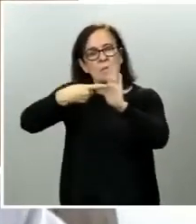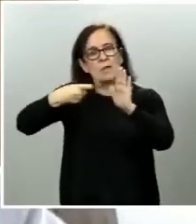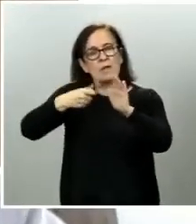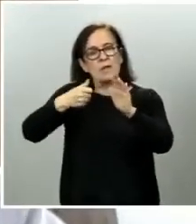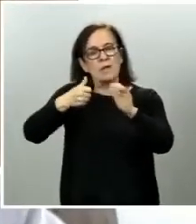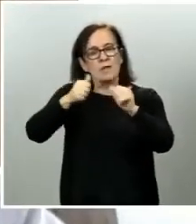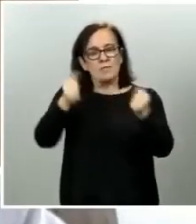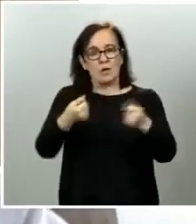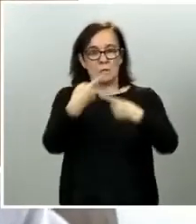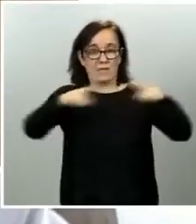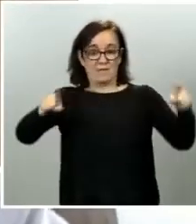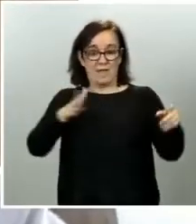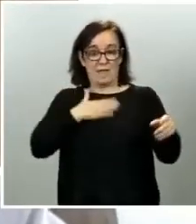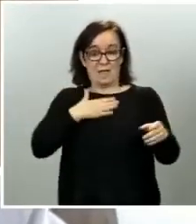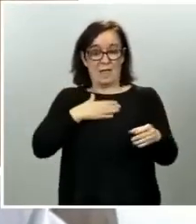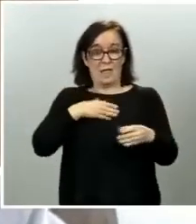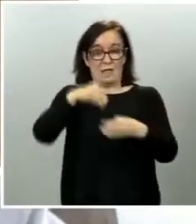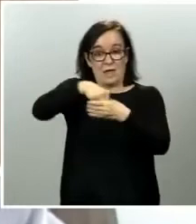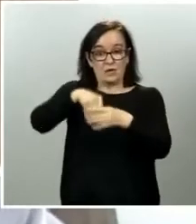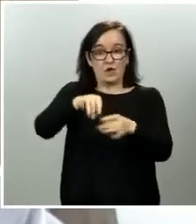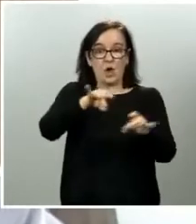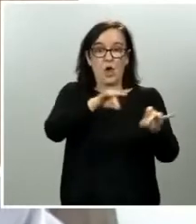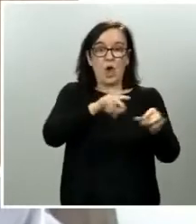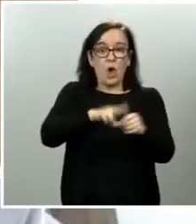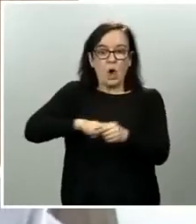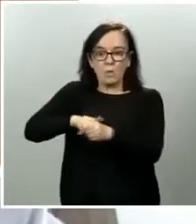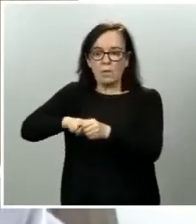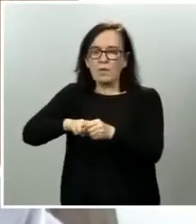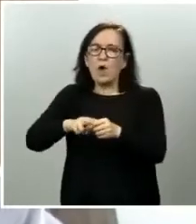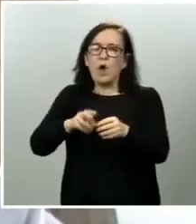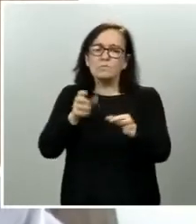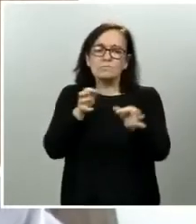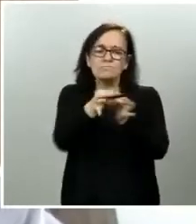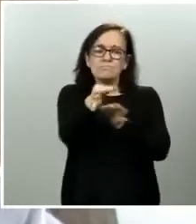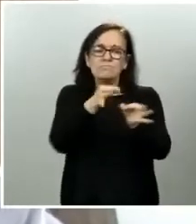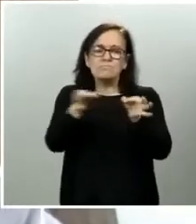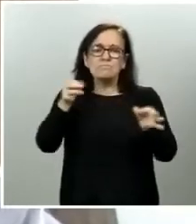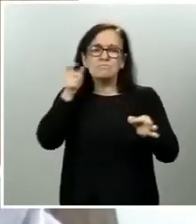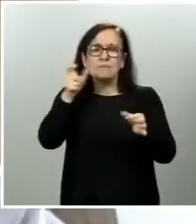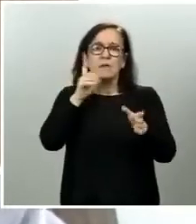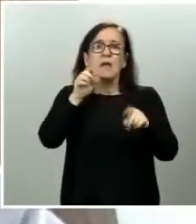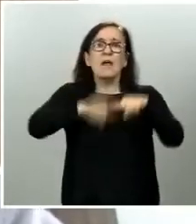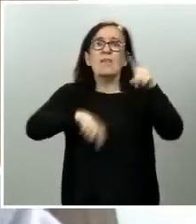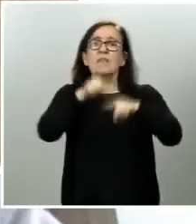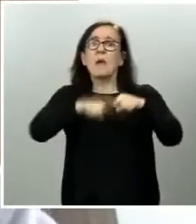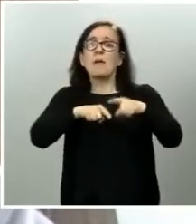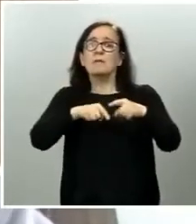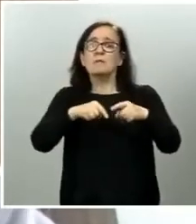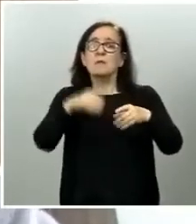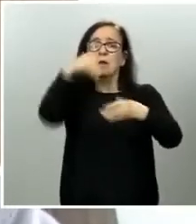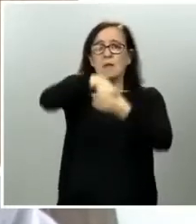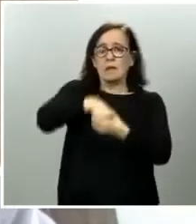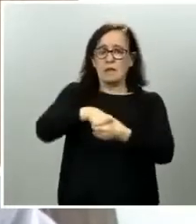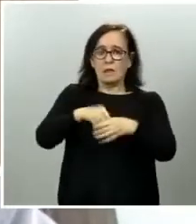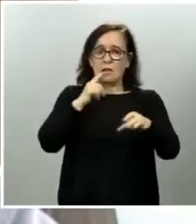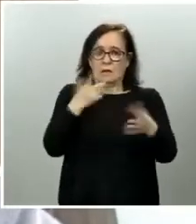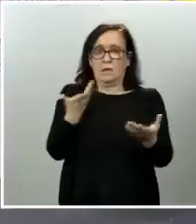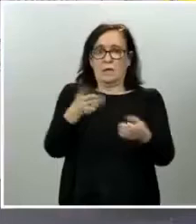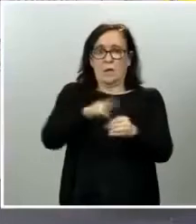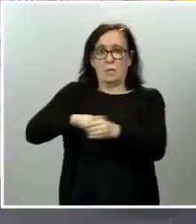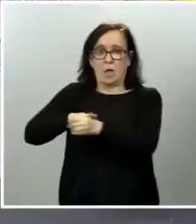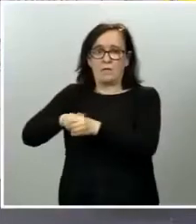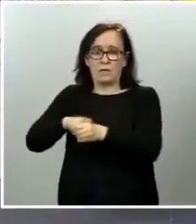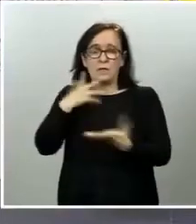dentro de las propias provincias o si el mundo rural va a estar condicionado a lo que vaya sucediendo en el mundo urbano. Y luego para el ministro Marlaska era